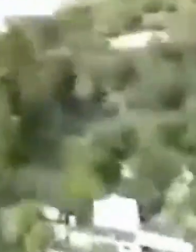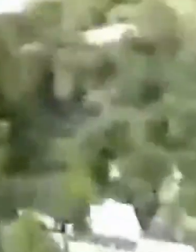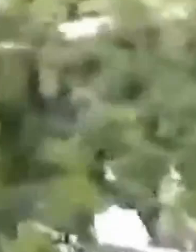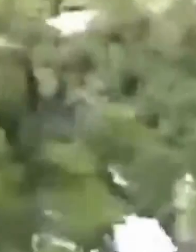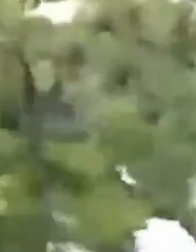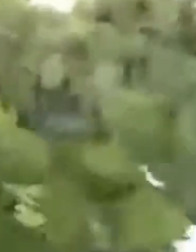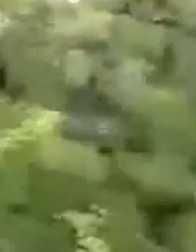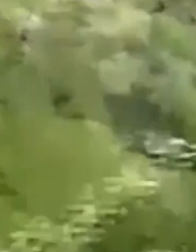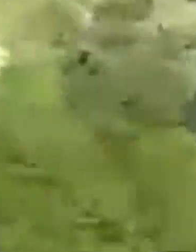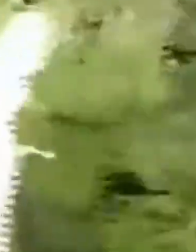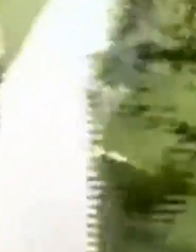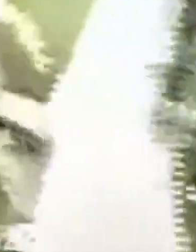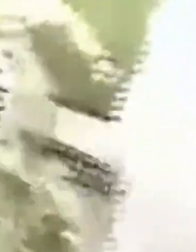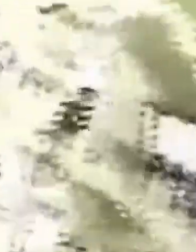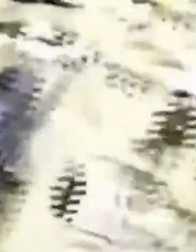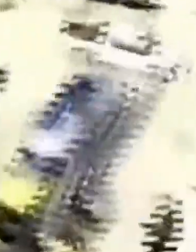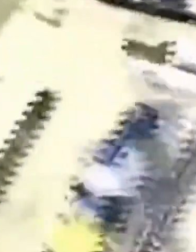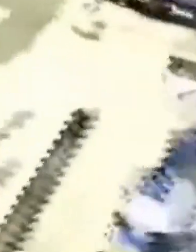No hay nada bajo.